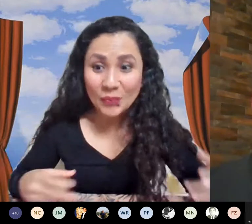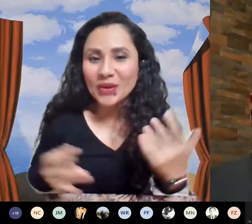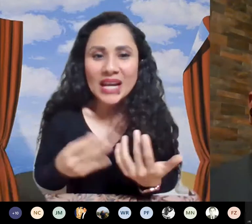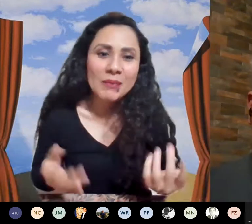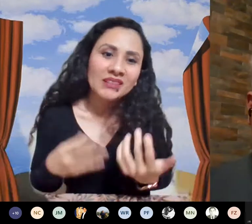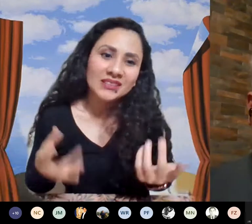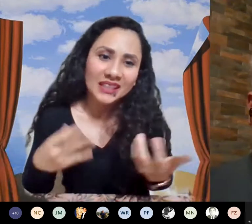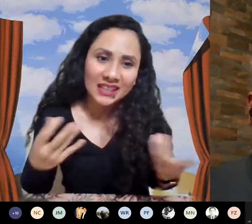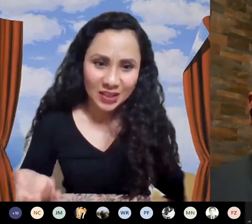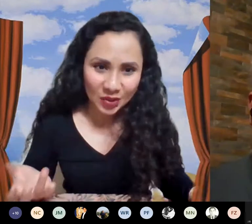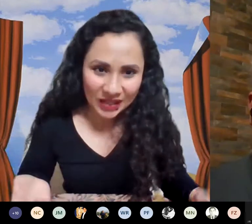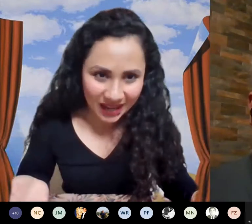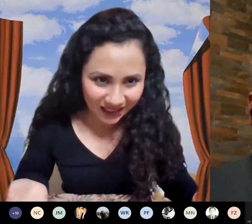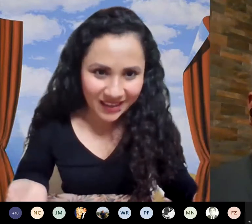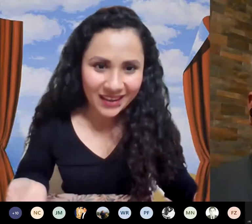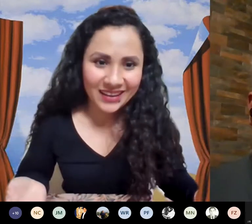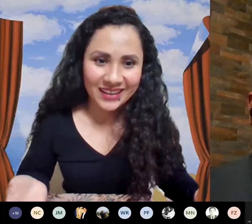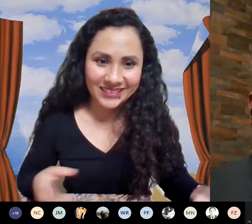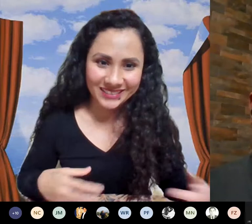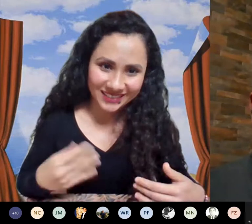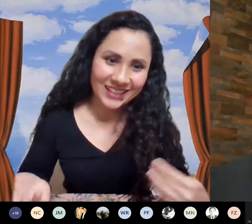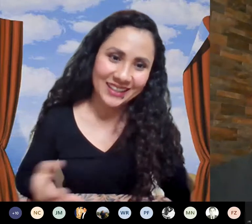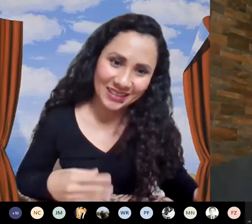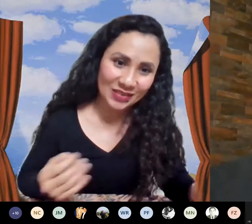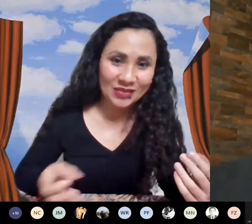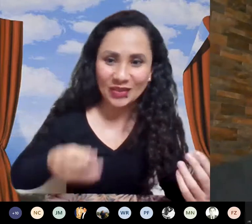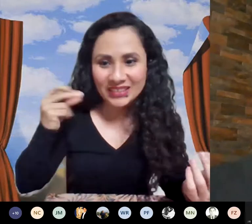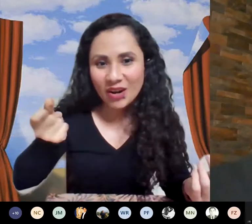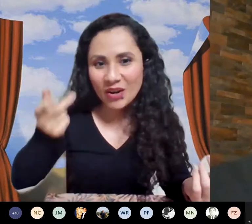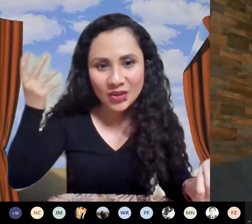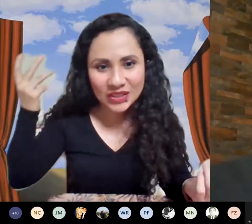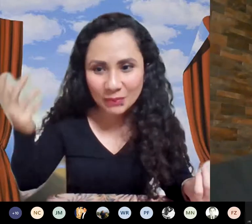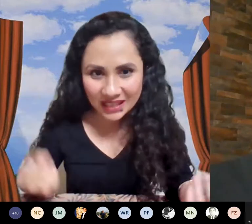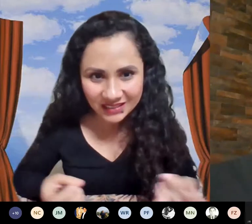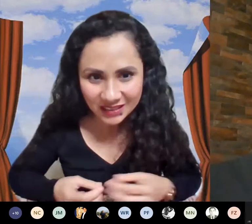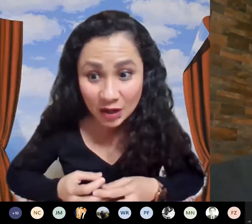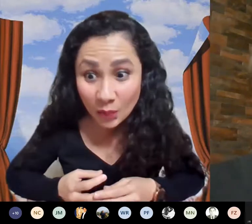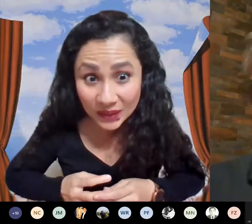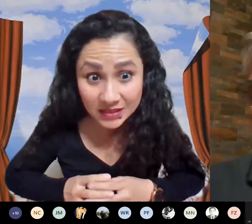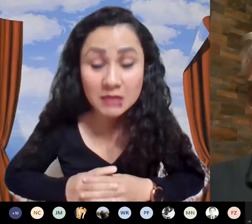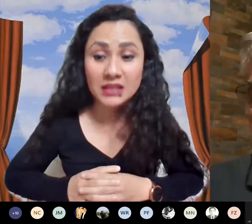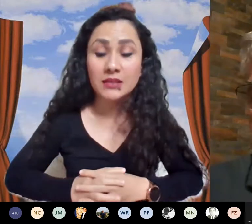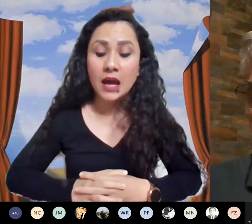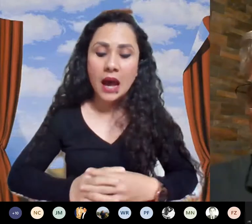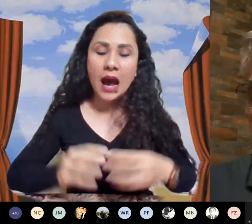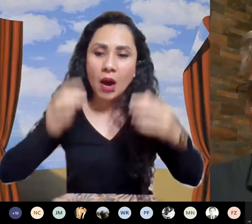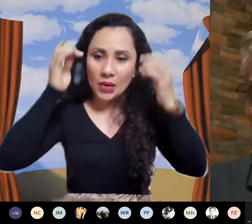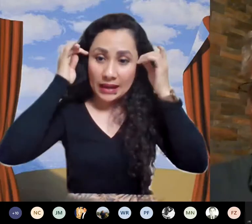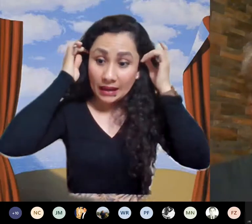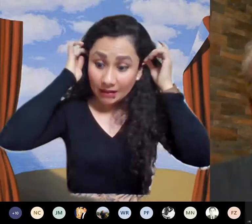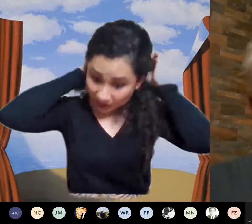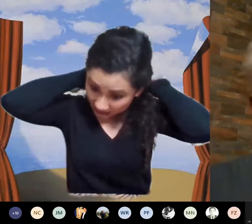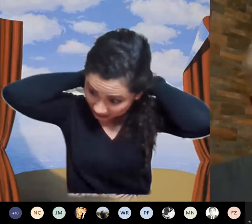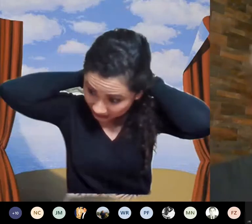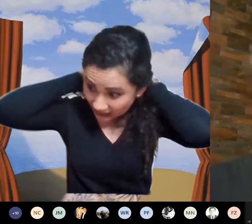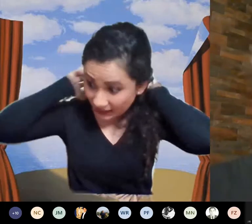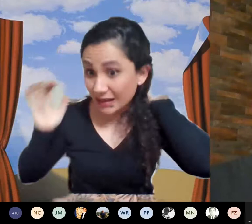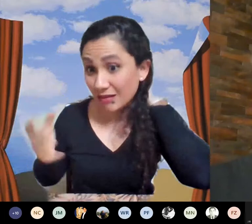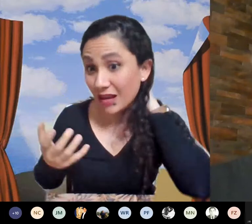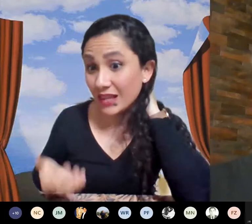algo pero realmente sigue siendo nada este es algo que no terminas que no percibes ahora